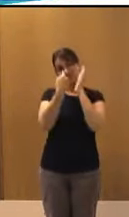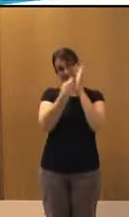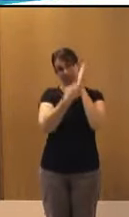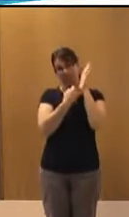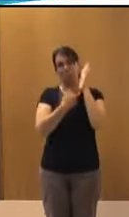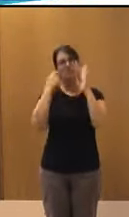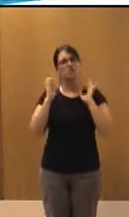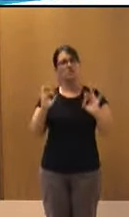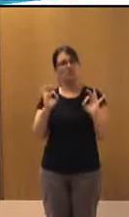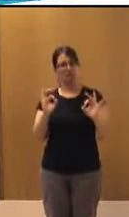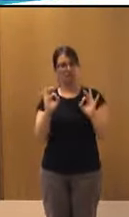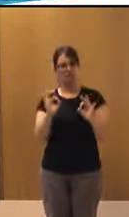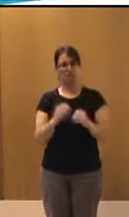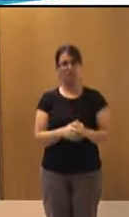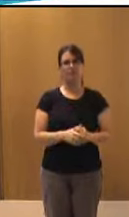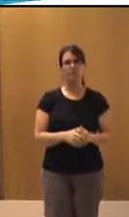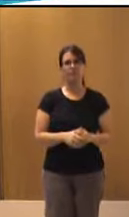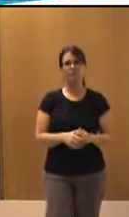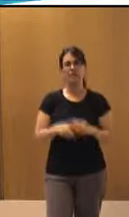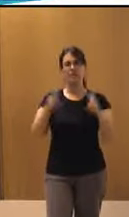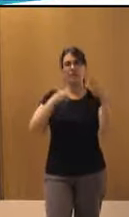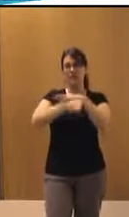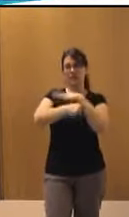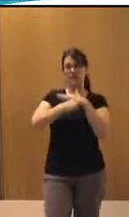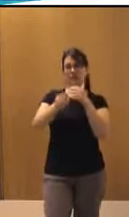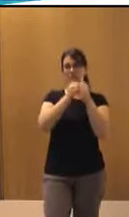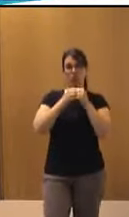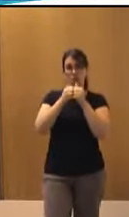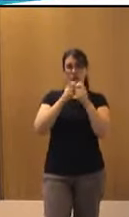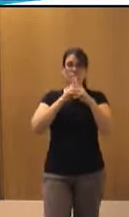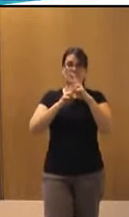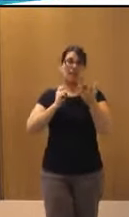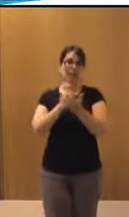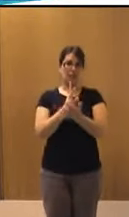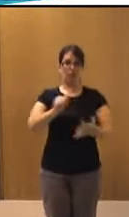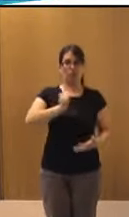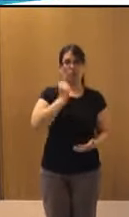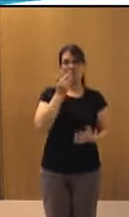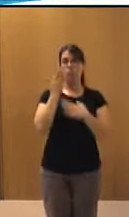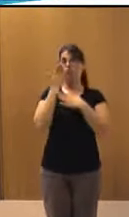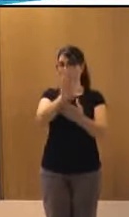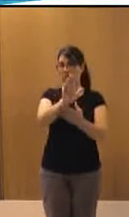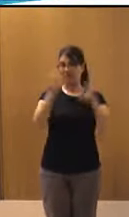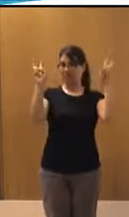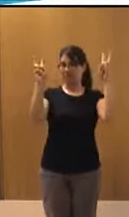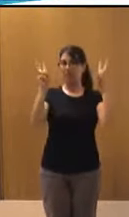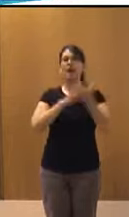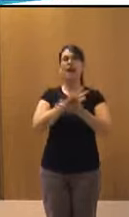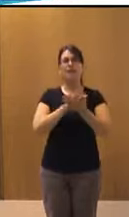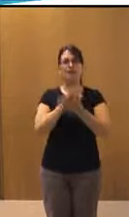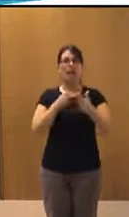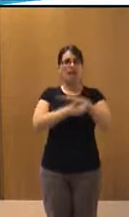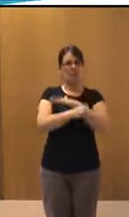más específicas. En la accesibilidad en videojuegos, retos, oportunidades y propuestas, pues se habla sobre qué es la